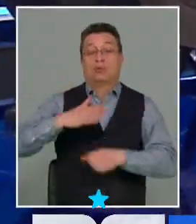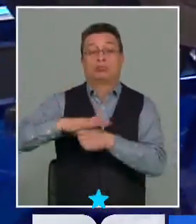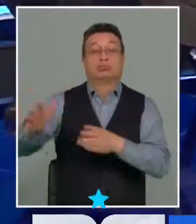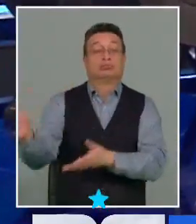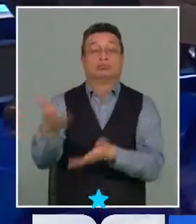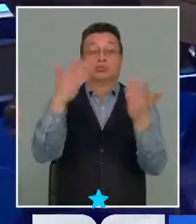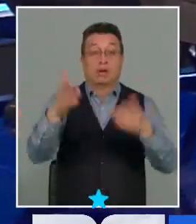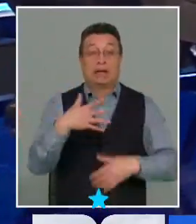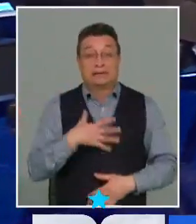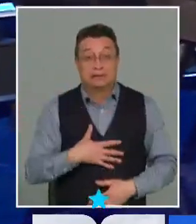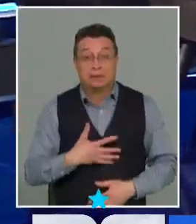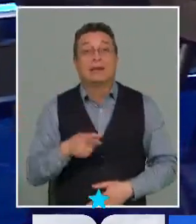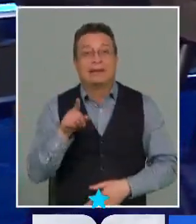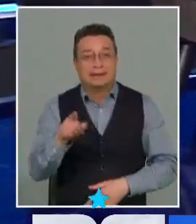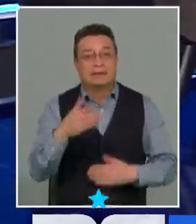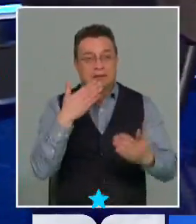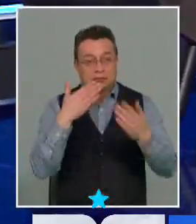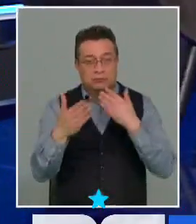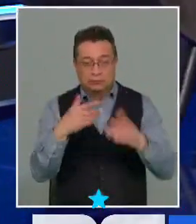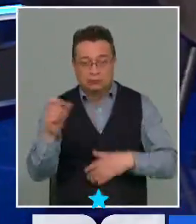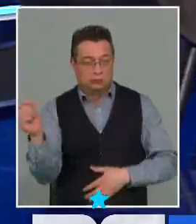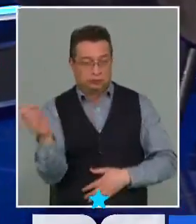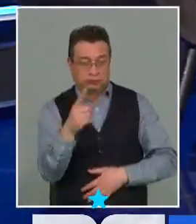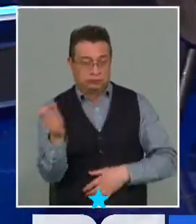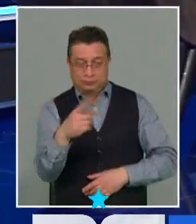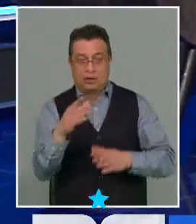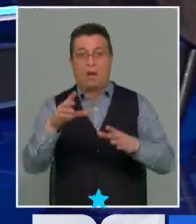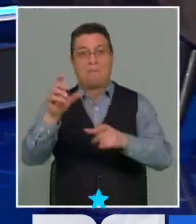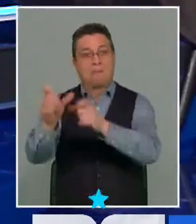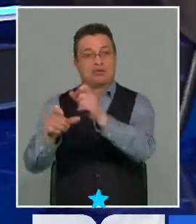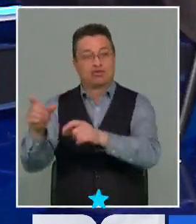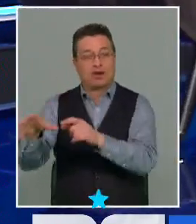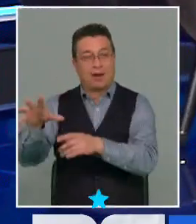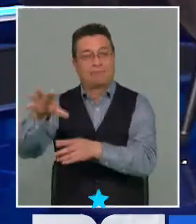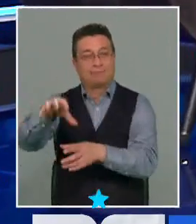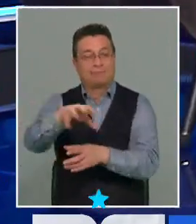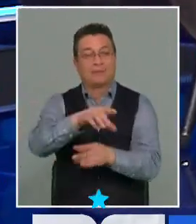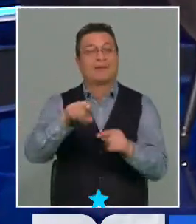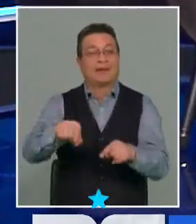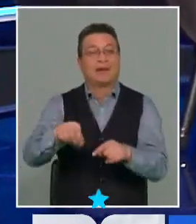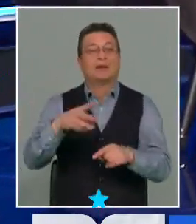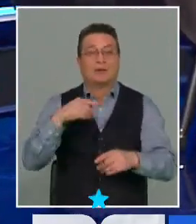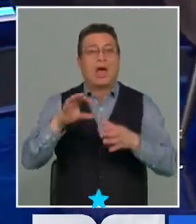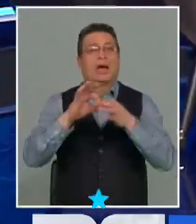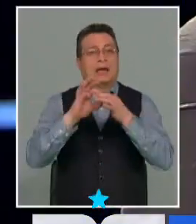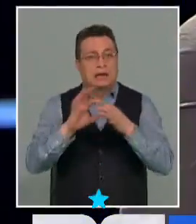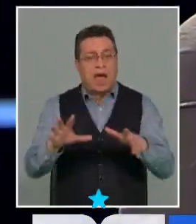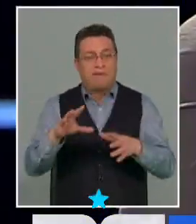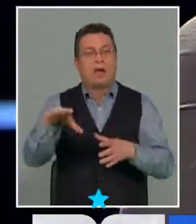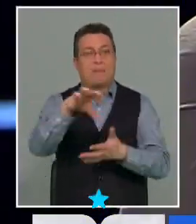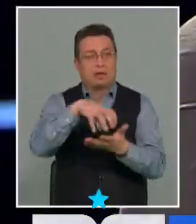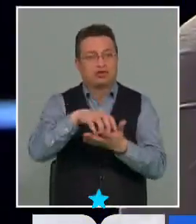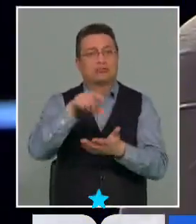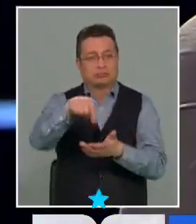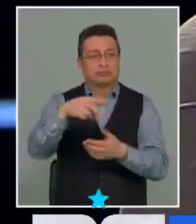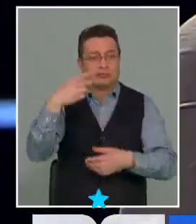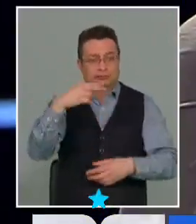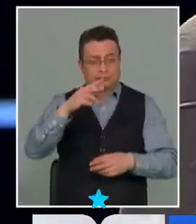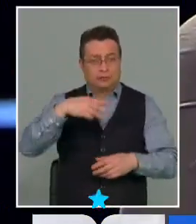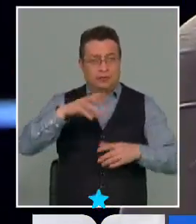cementerios de eso estamos hablando desplazamientos de población de cuestiones que son graves para la población indígena